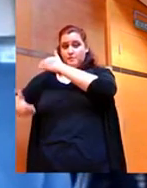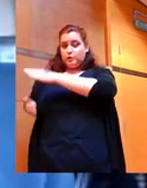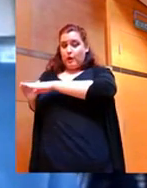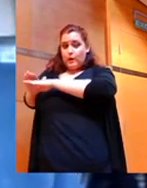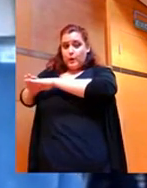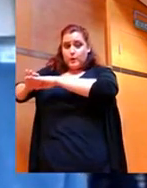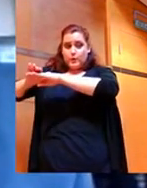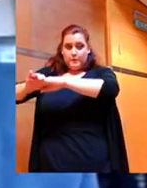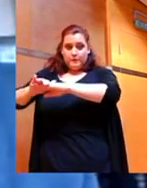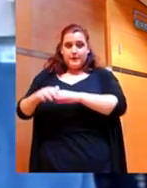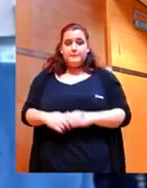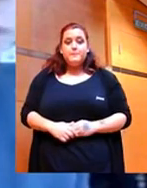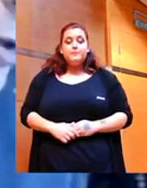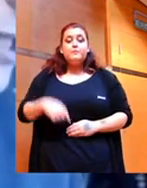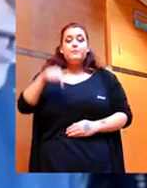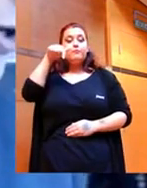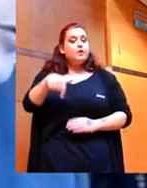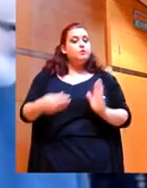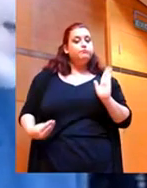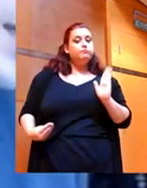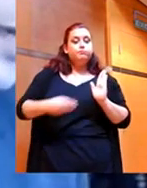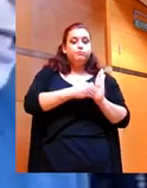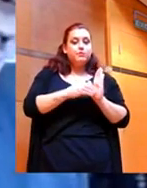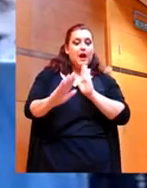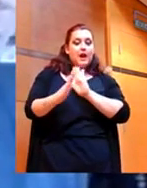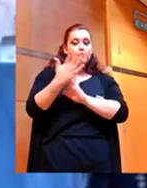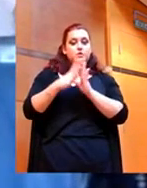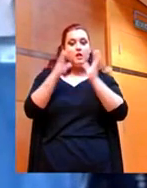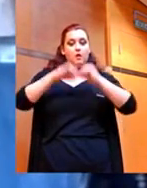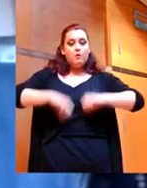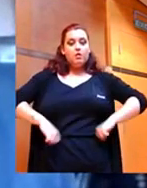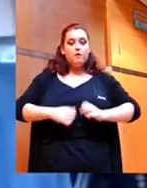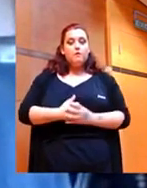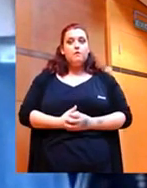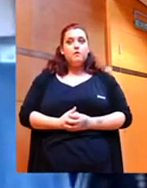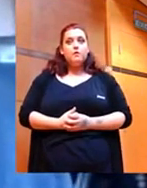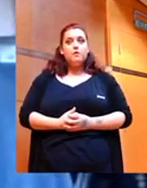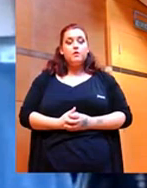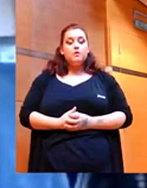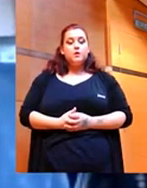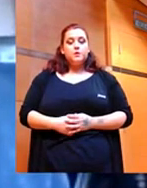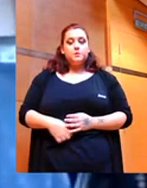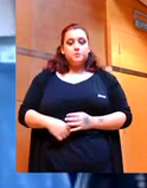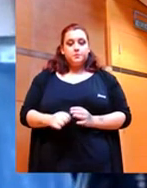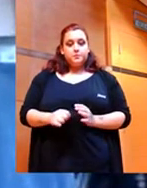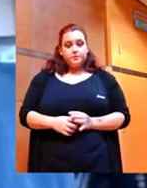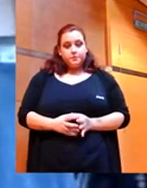la adición que haríamos a la propuesta de acuerdo. Y respecto a